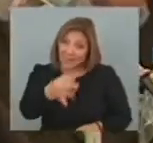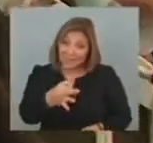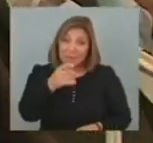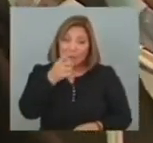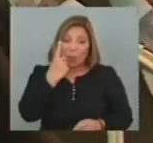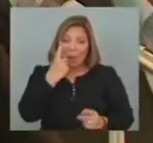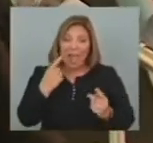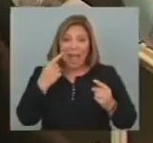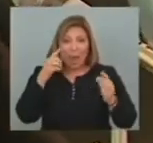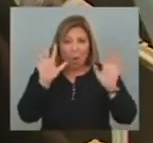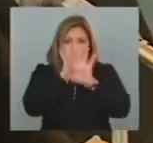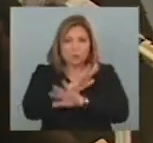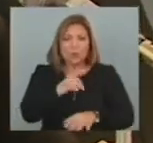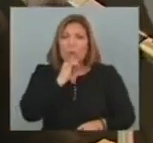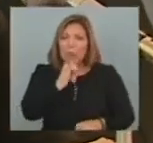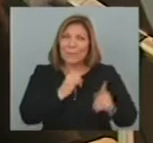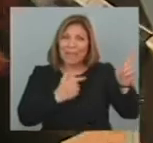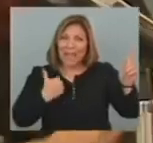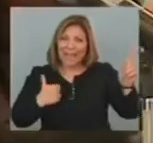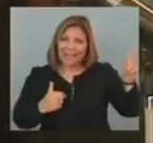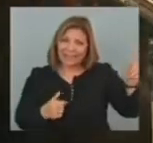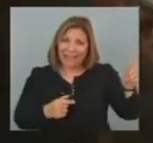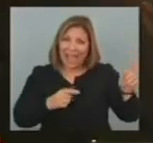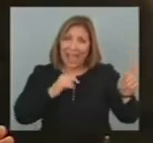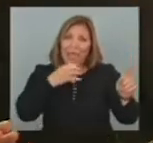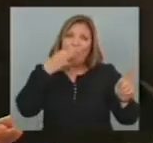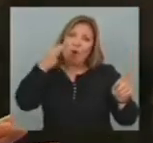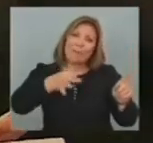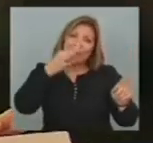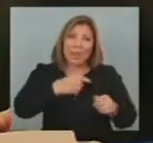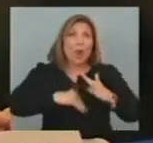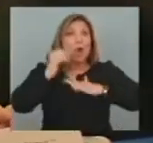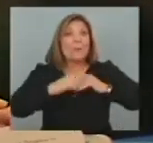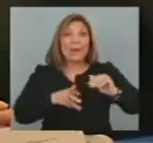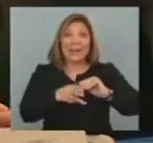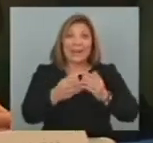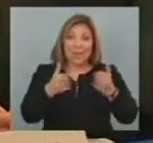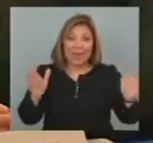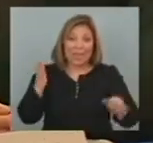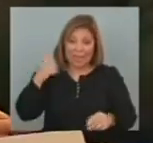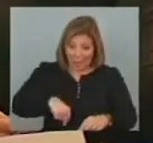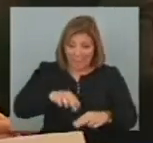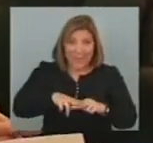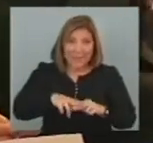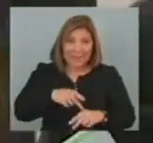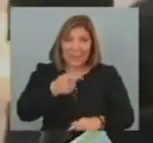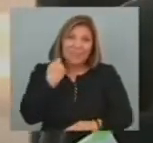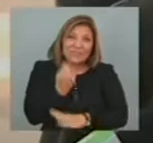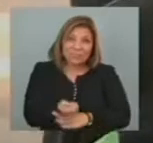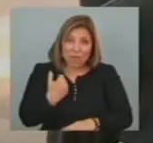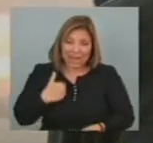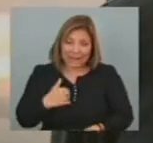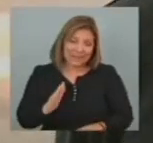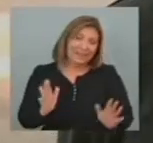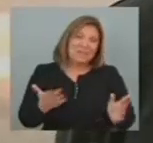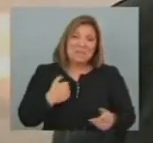confusión El comentario De la presidenta Cristina Fernández En cuanto que La obra inaugurada Este martes Fue una inversión Argentina No le